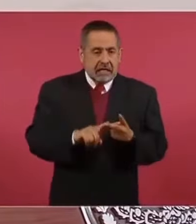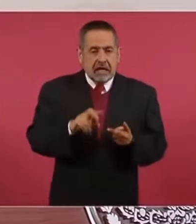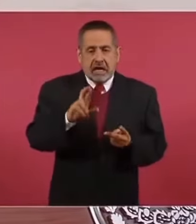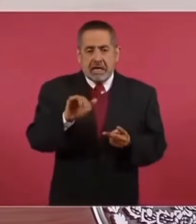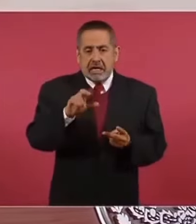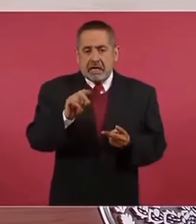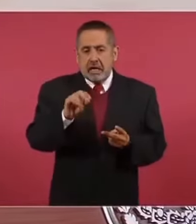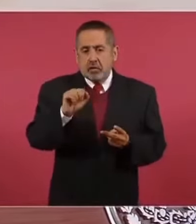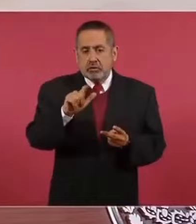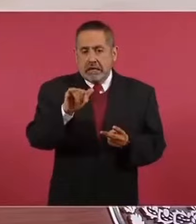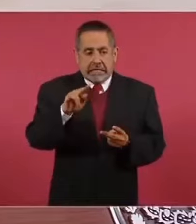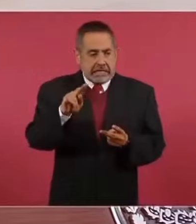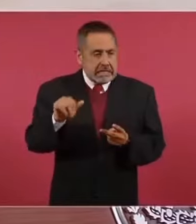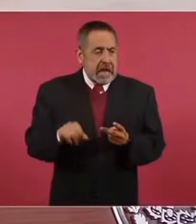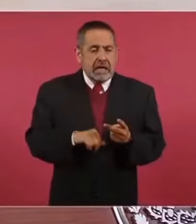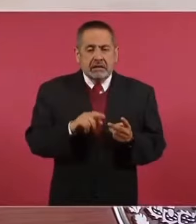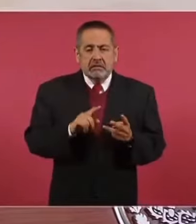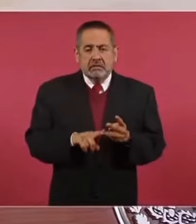Salinas.